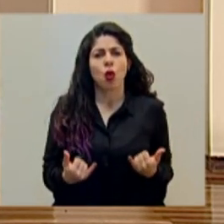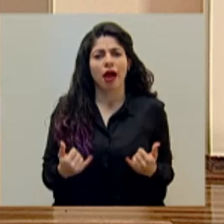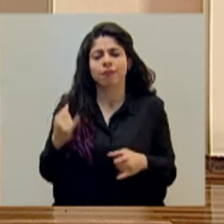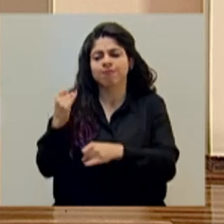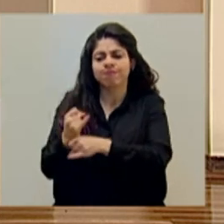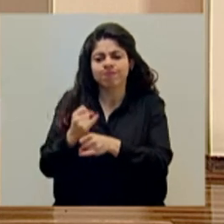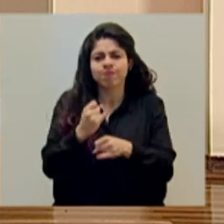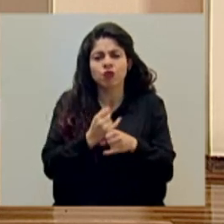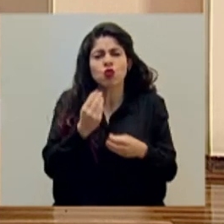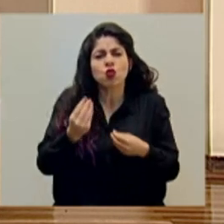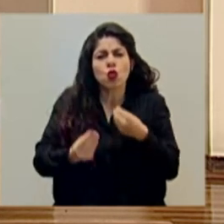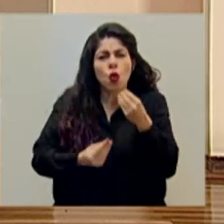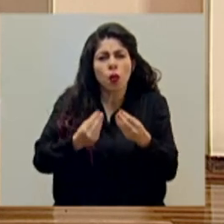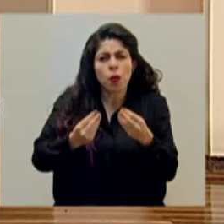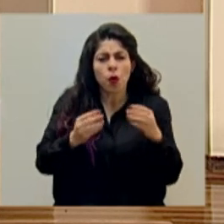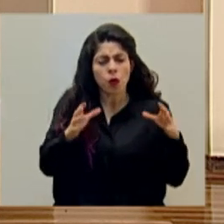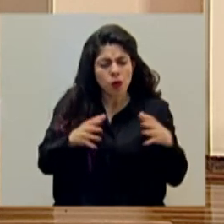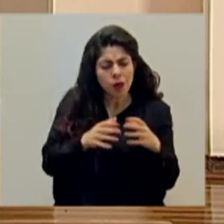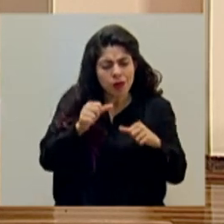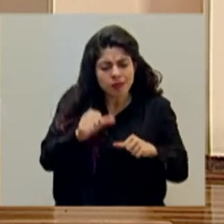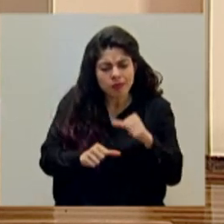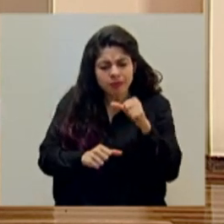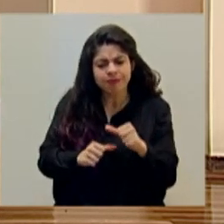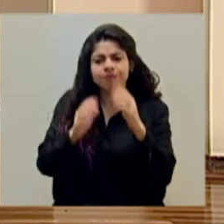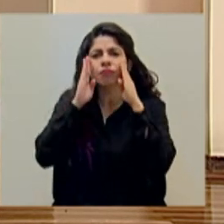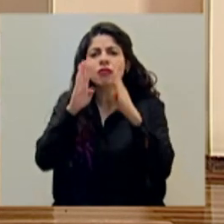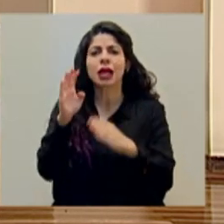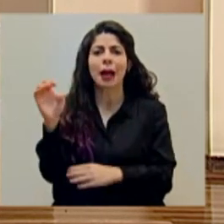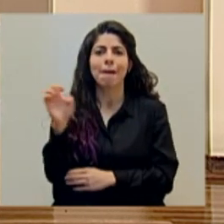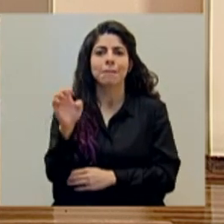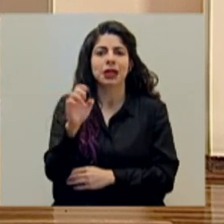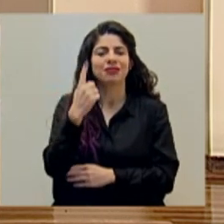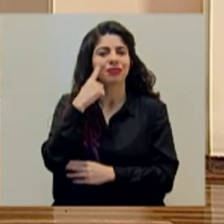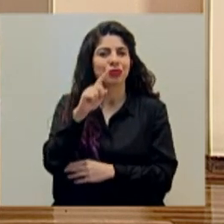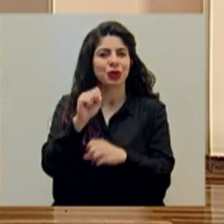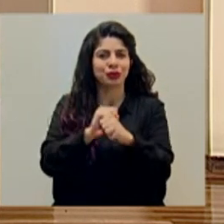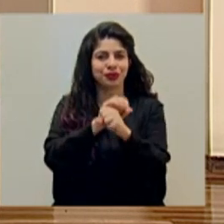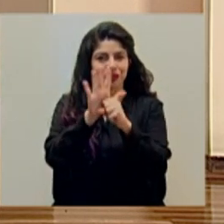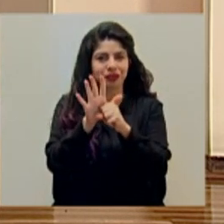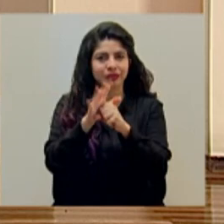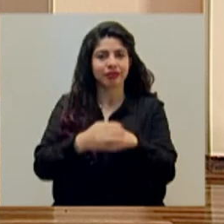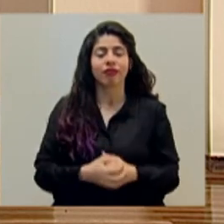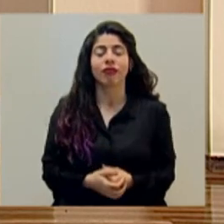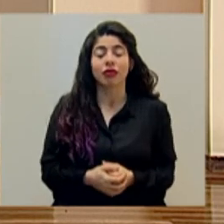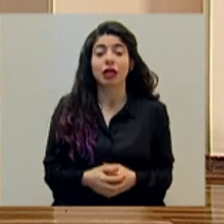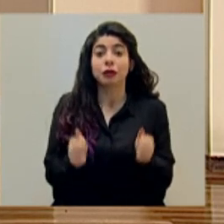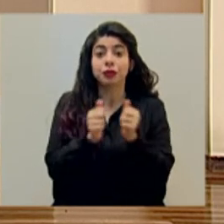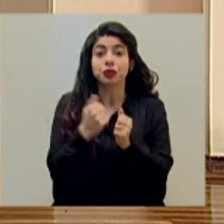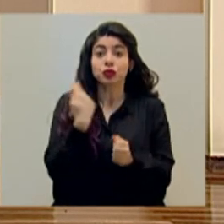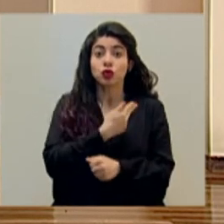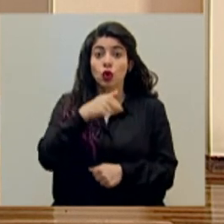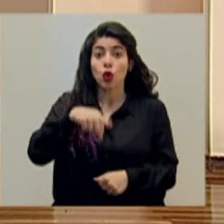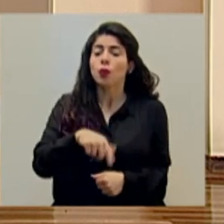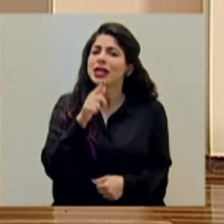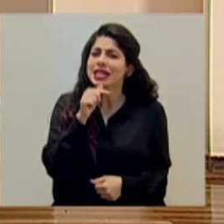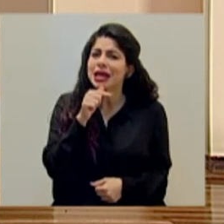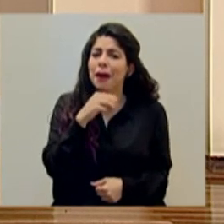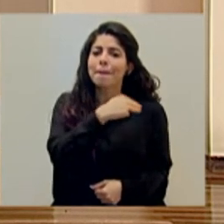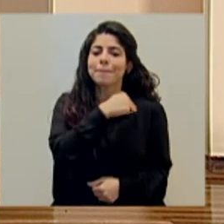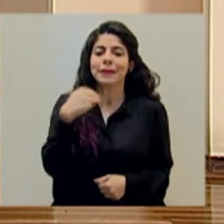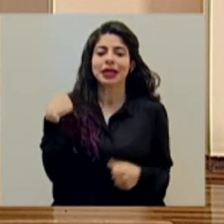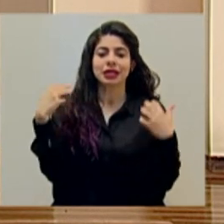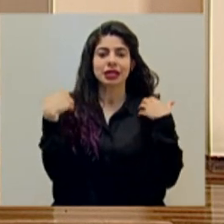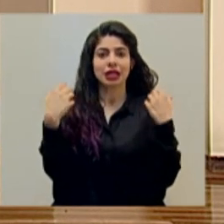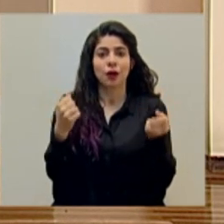institucional y los esfuerzos conjuntos para enfrentar la emergencia por el COVID-19. Nos acompañan el señor ministro de